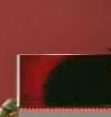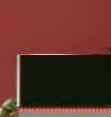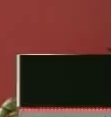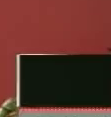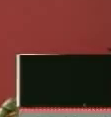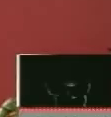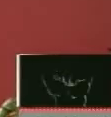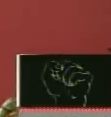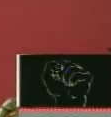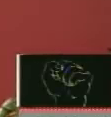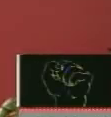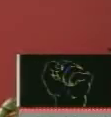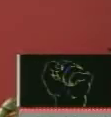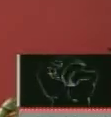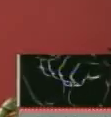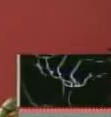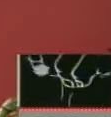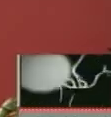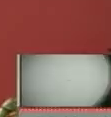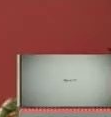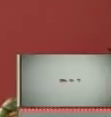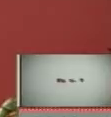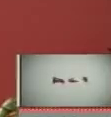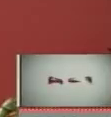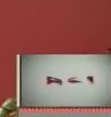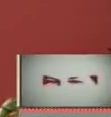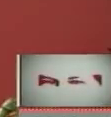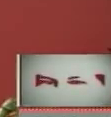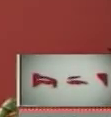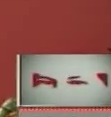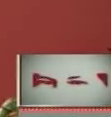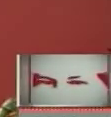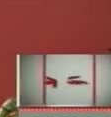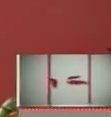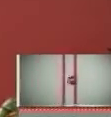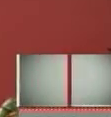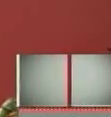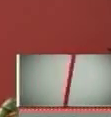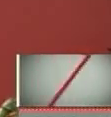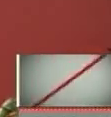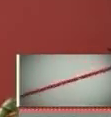el gobierno. Eso no es mentira, hasta la que menos usted se cree.